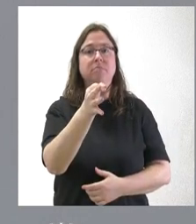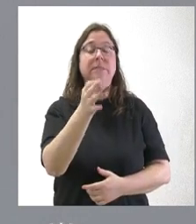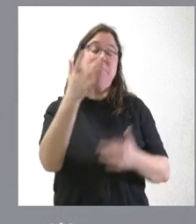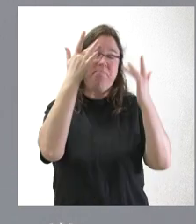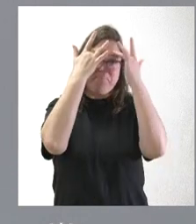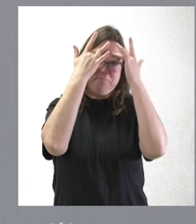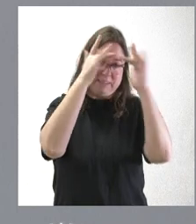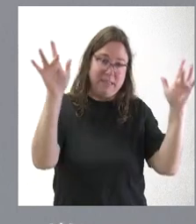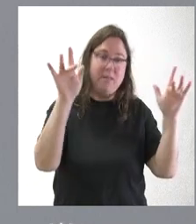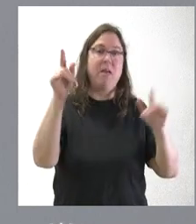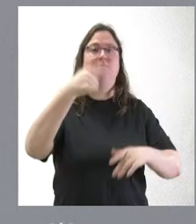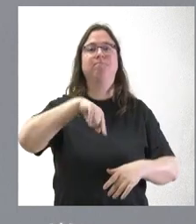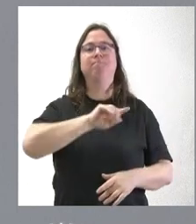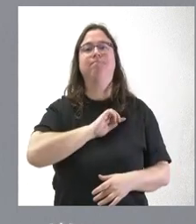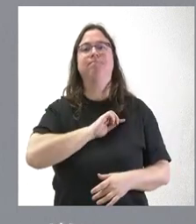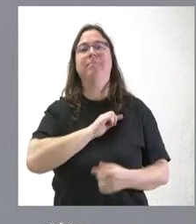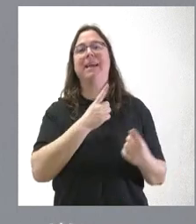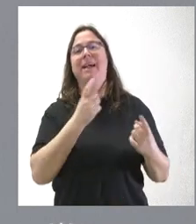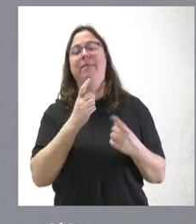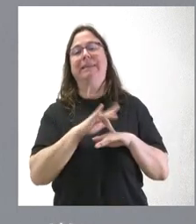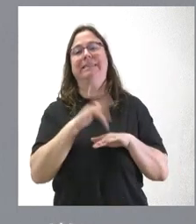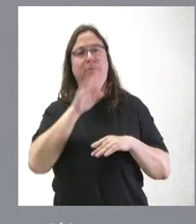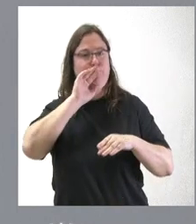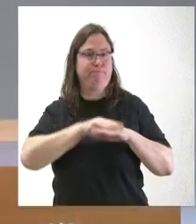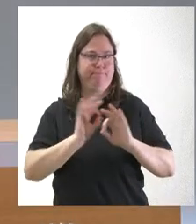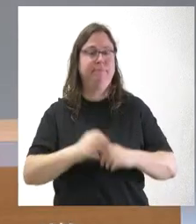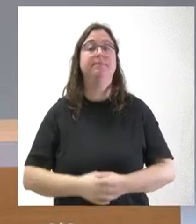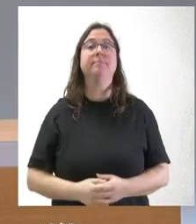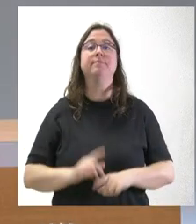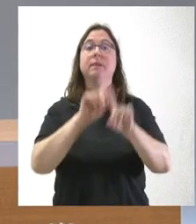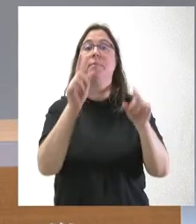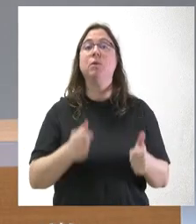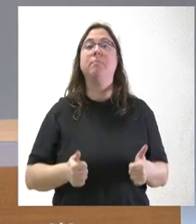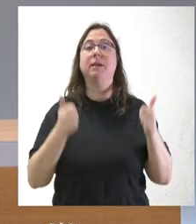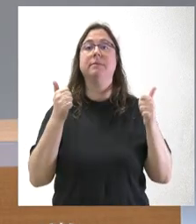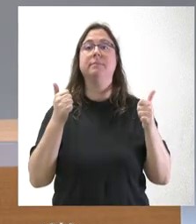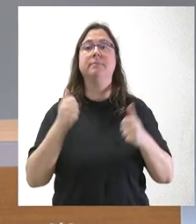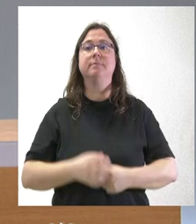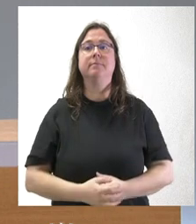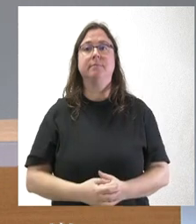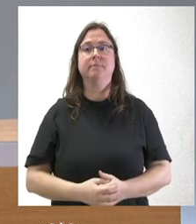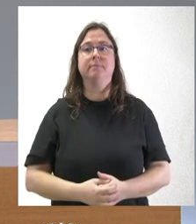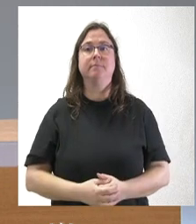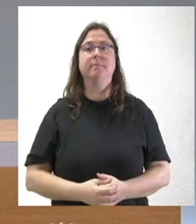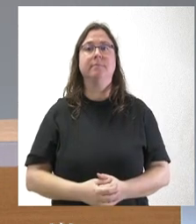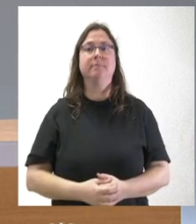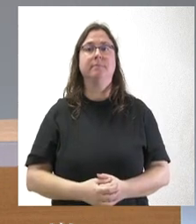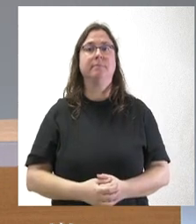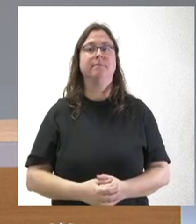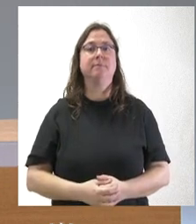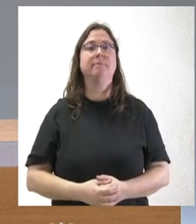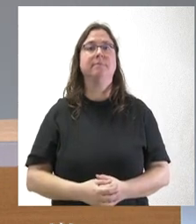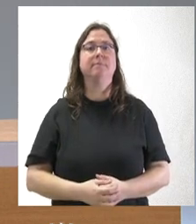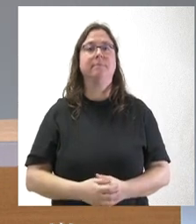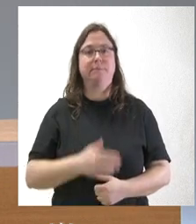lógicamente, pues atenderemos esas peticiones. ¿Alguna pregunta más? Óscar. Se me había olvidado, lo tenía que